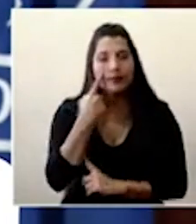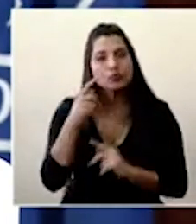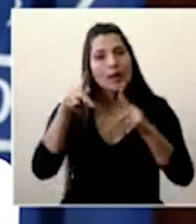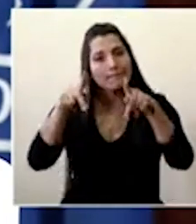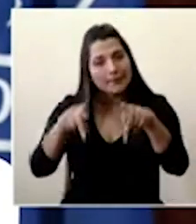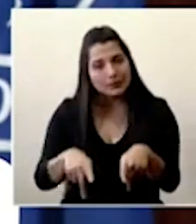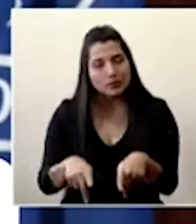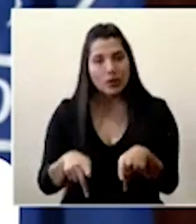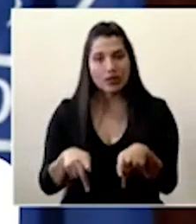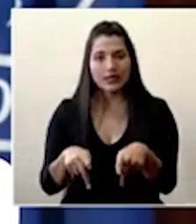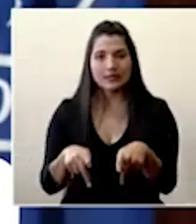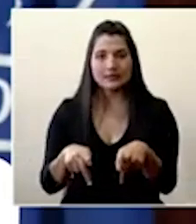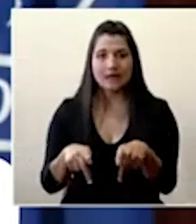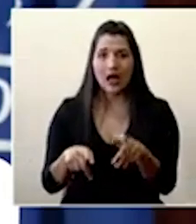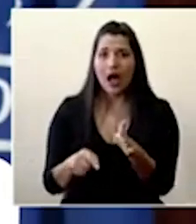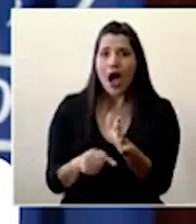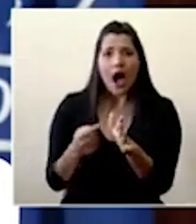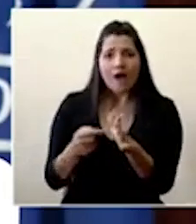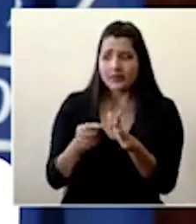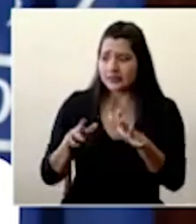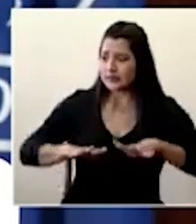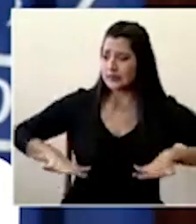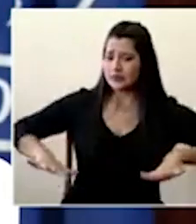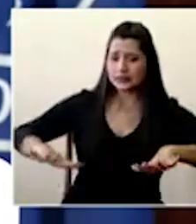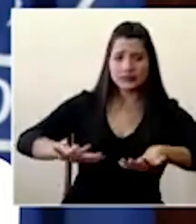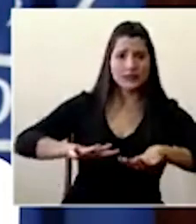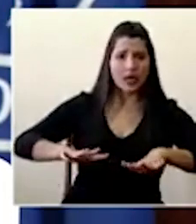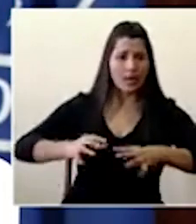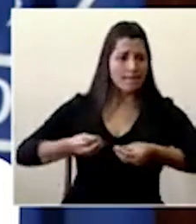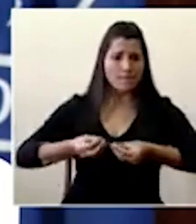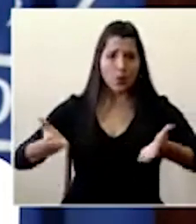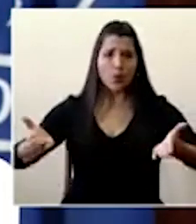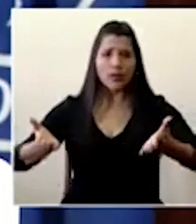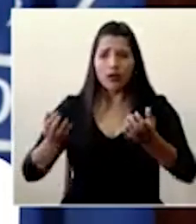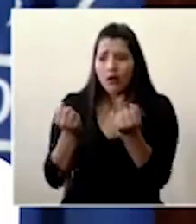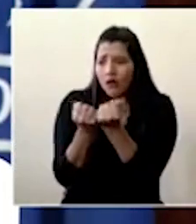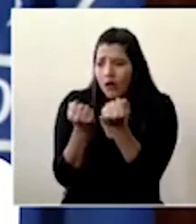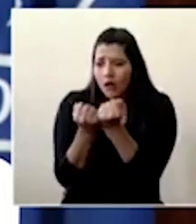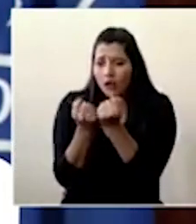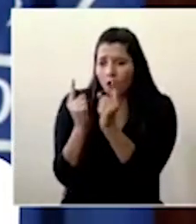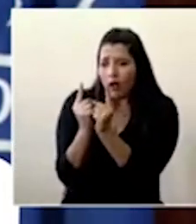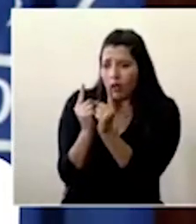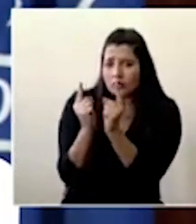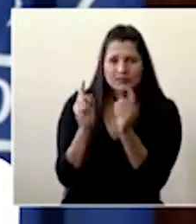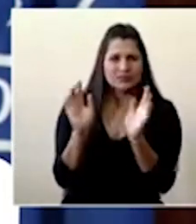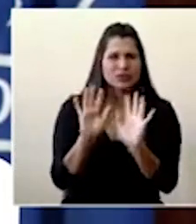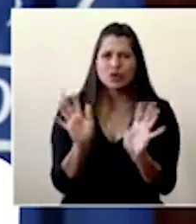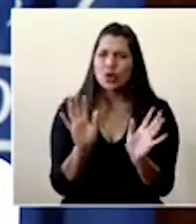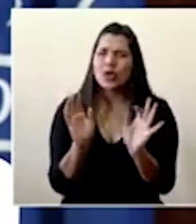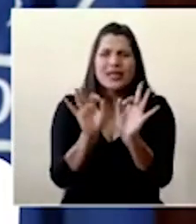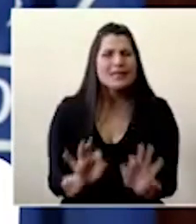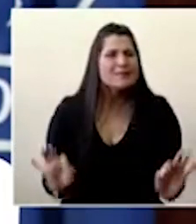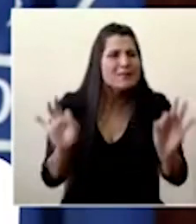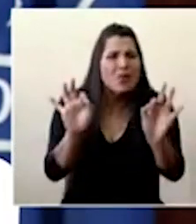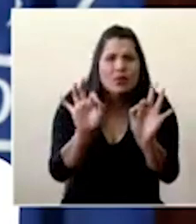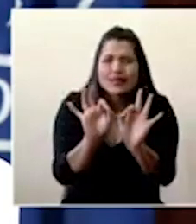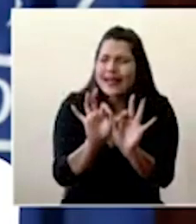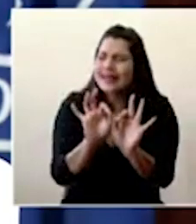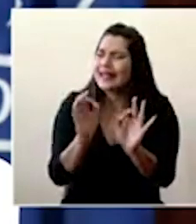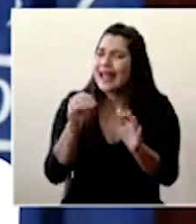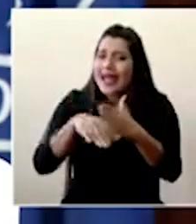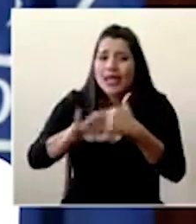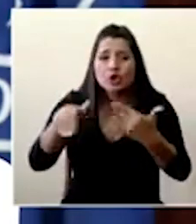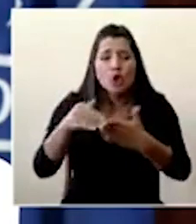que están en espacios públicos muy cercanos es importante que incluso en las mismas conversaciones mantengamos una